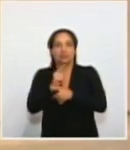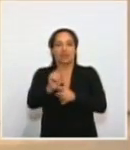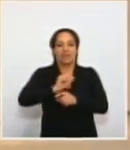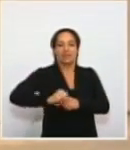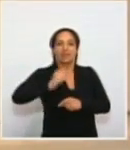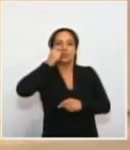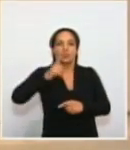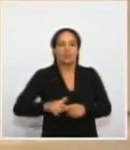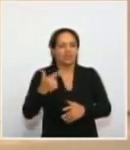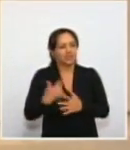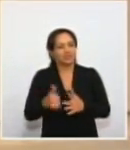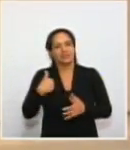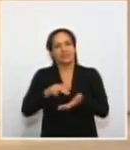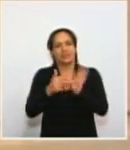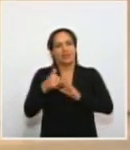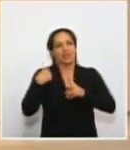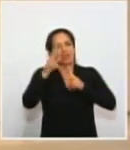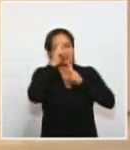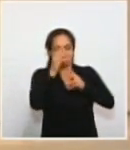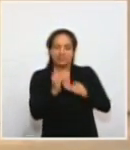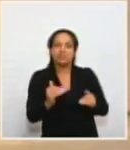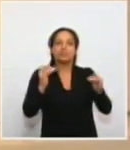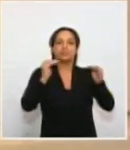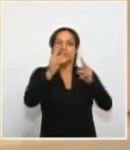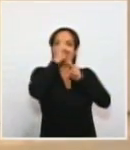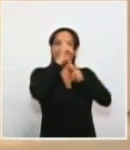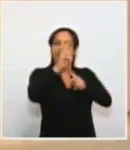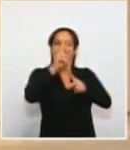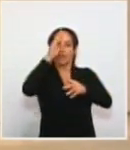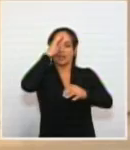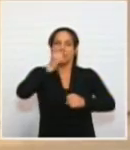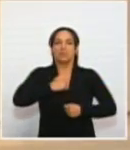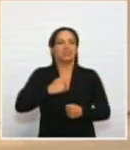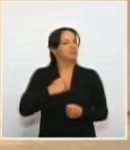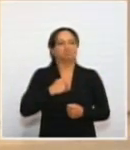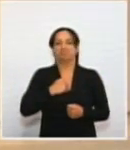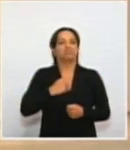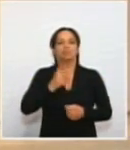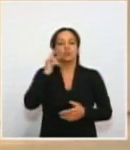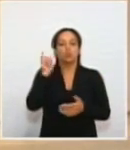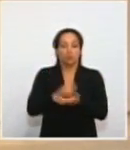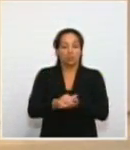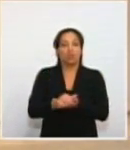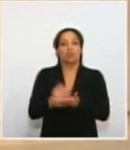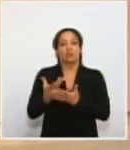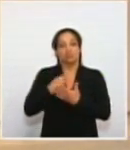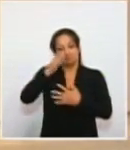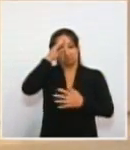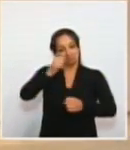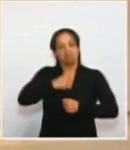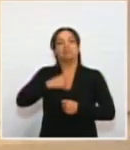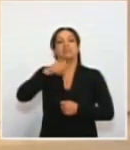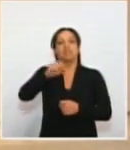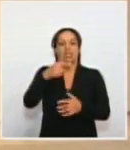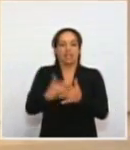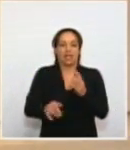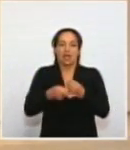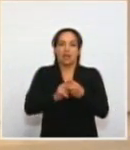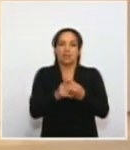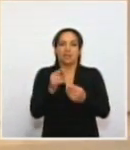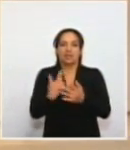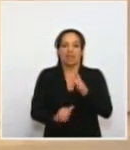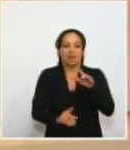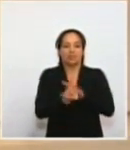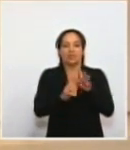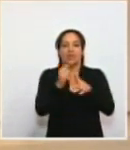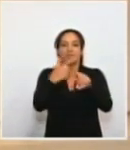no enaltece el honor militar. Yo no creo que nuestra Fuerza Pública y nuestros militares necesiten herramientas que generen tantas